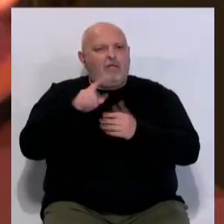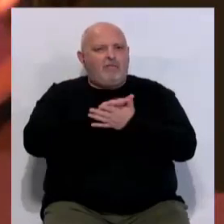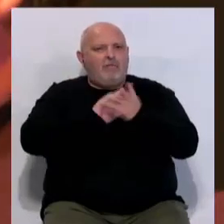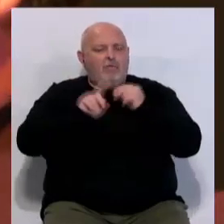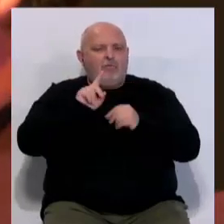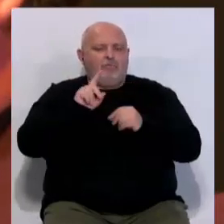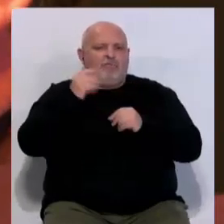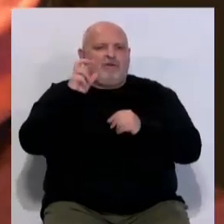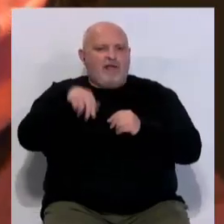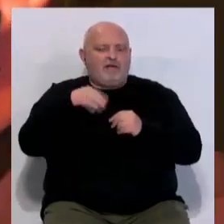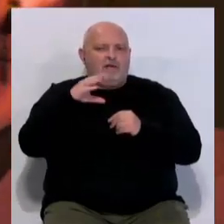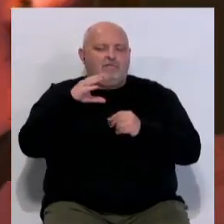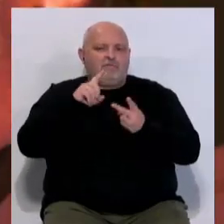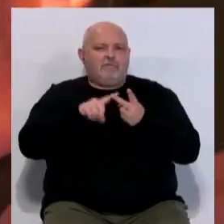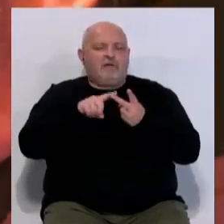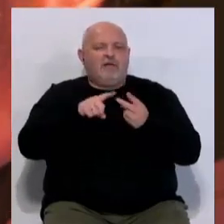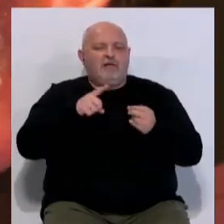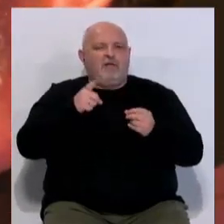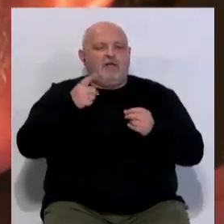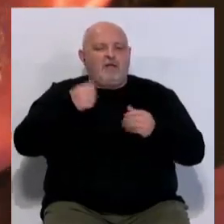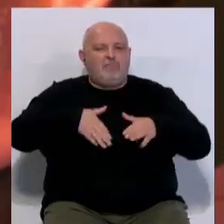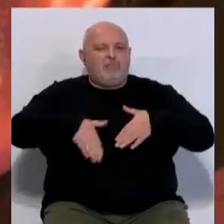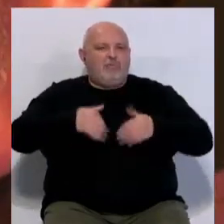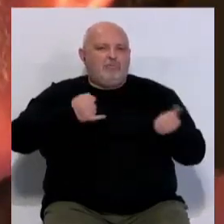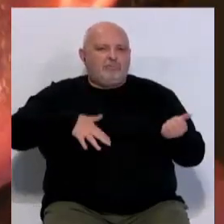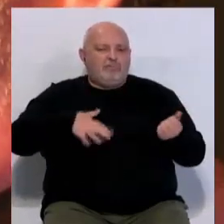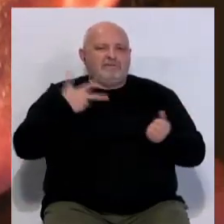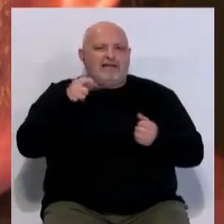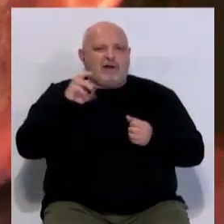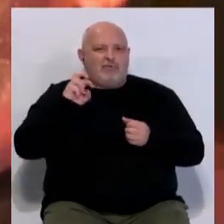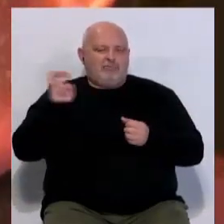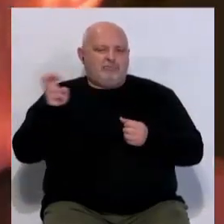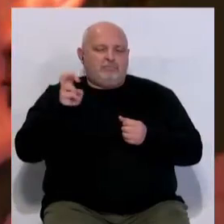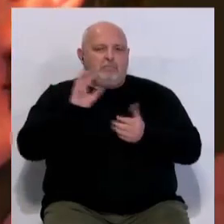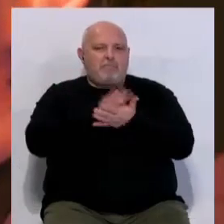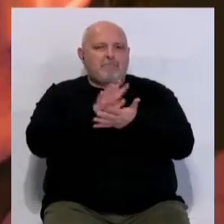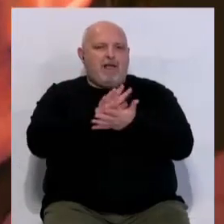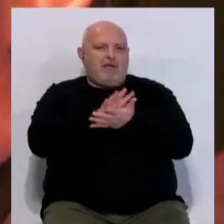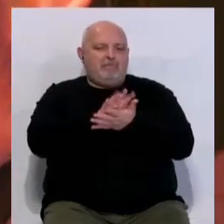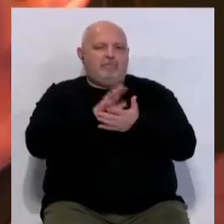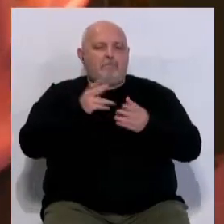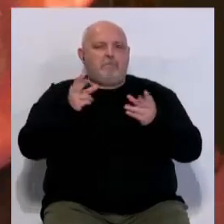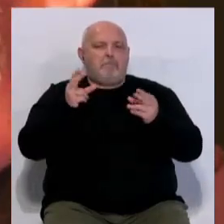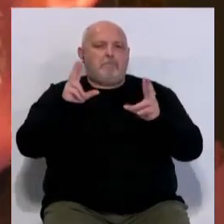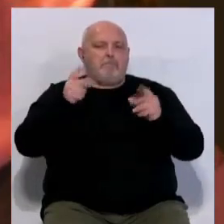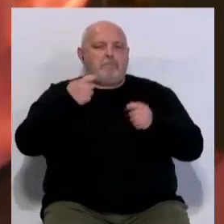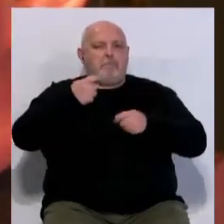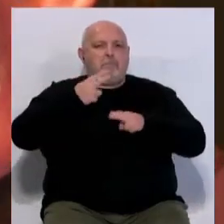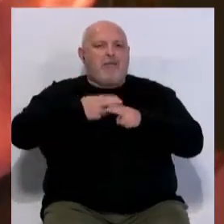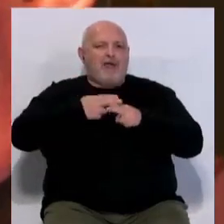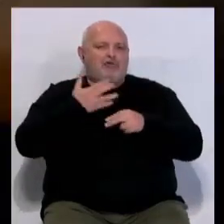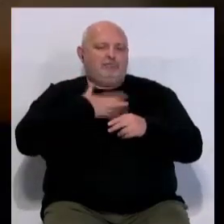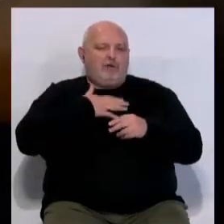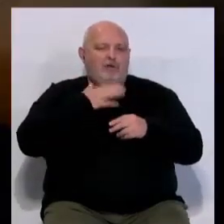por el toque de Fran Capiscol y el compás de Oliva, Cordero y Charo Jaren que pusieron las palmas a palos como la soleá